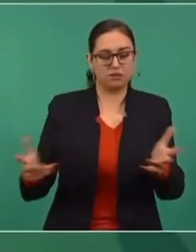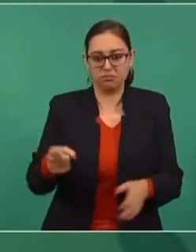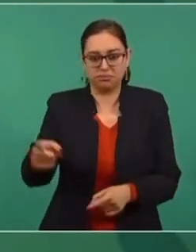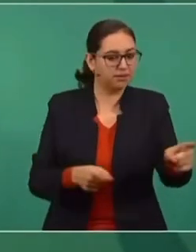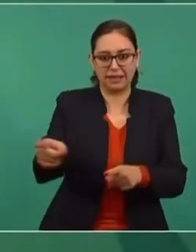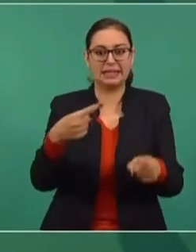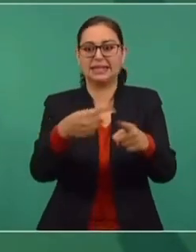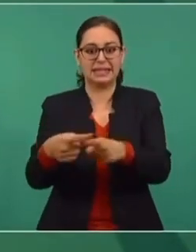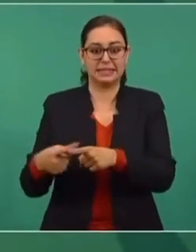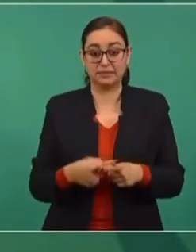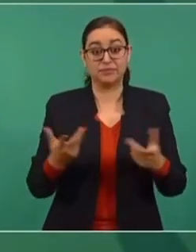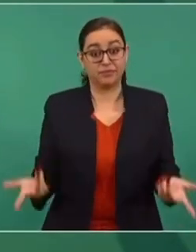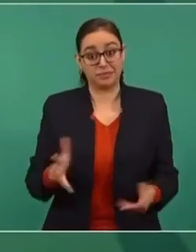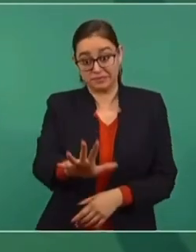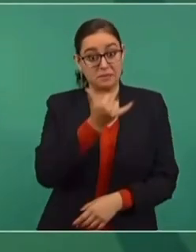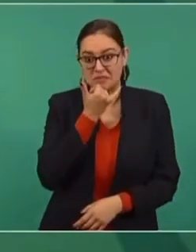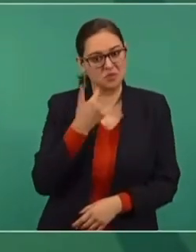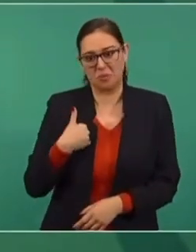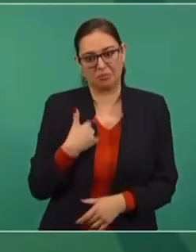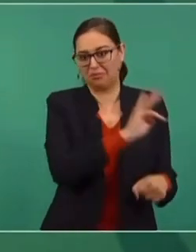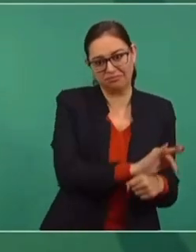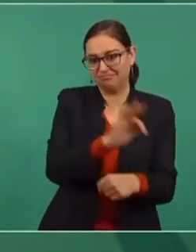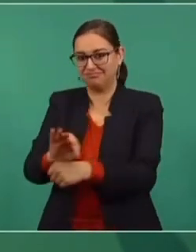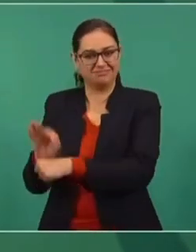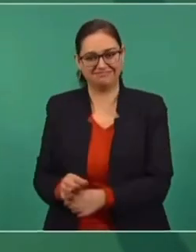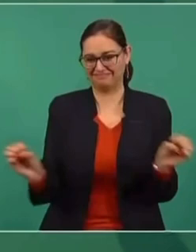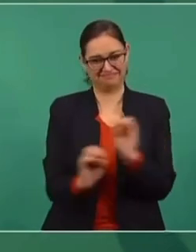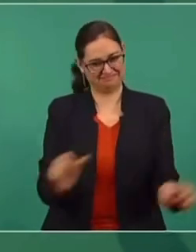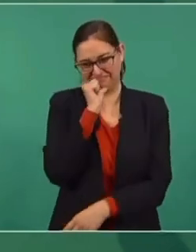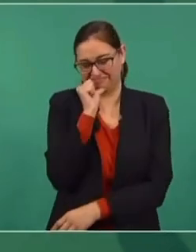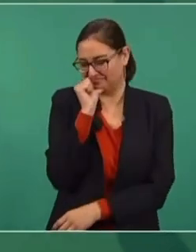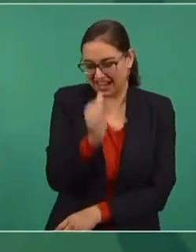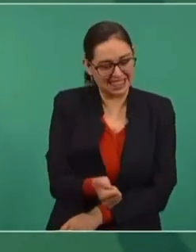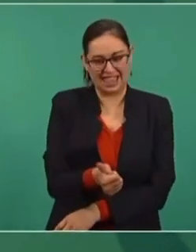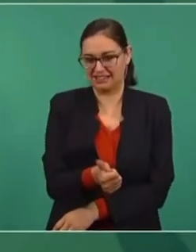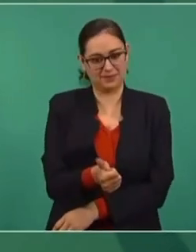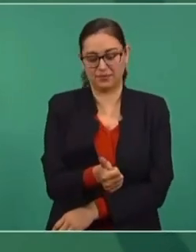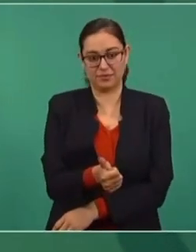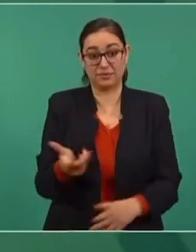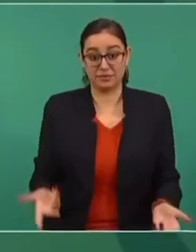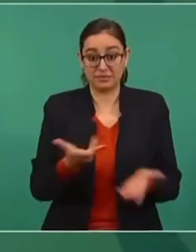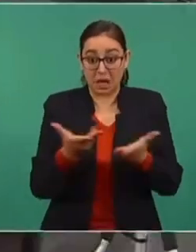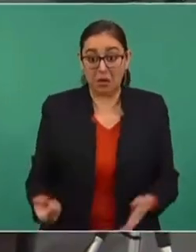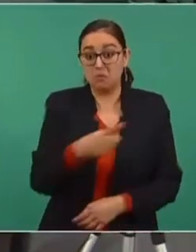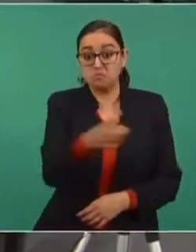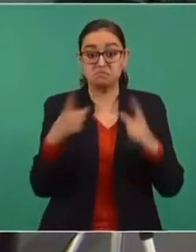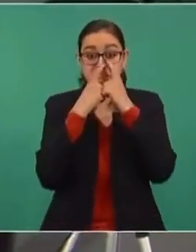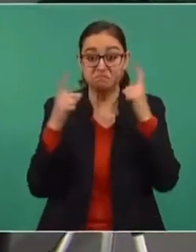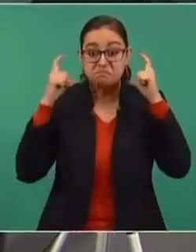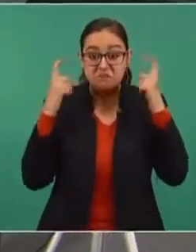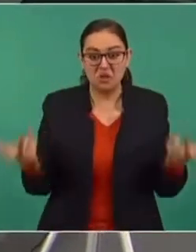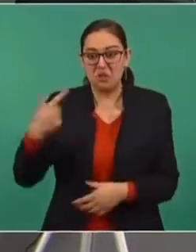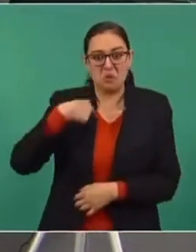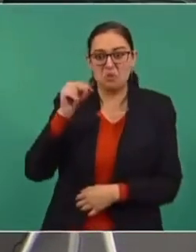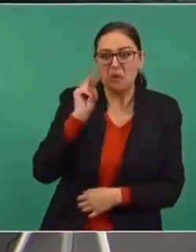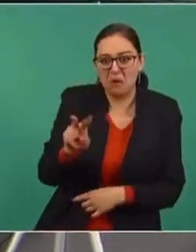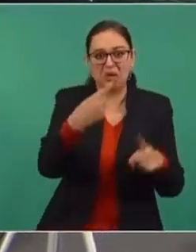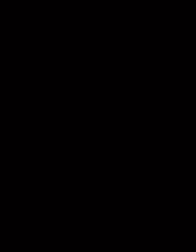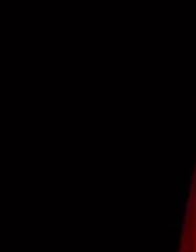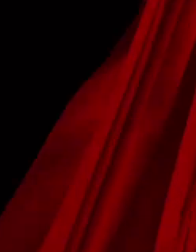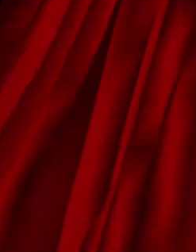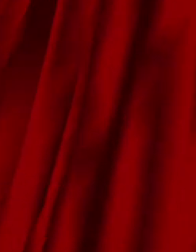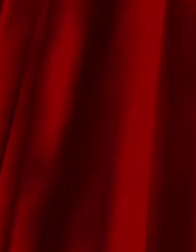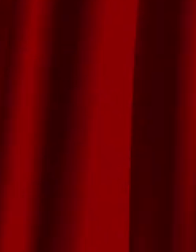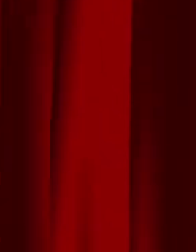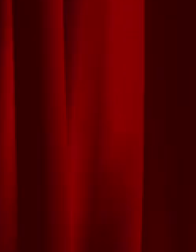le doy. Y saben que no hay preferencias para nadie, además ahora que tienen hasta cubrebocas, pues ni les veo bien la cara.